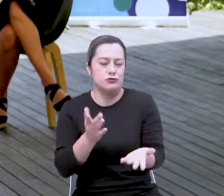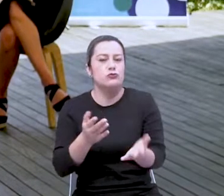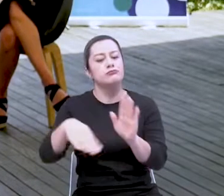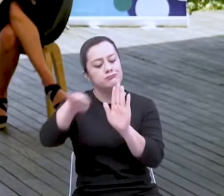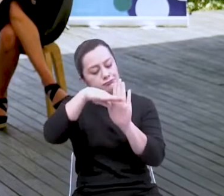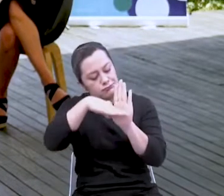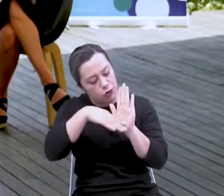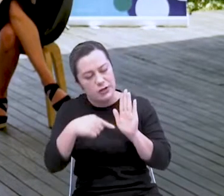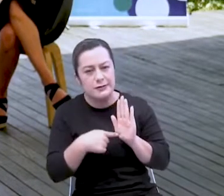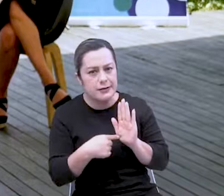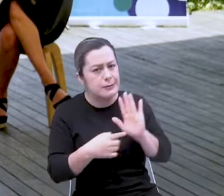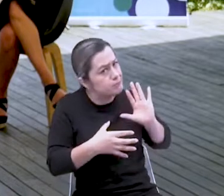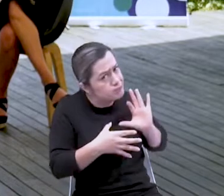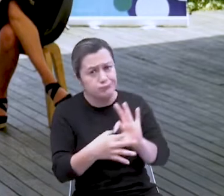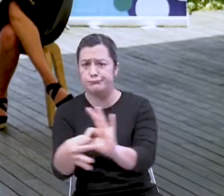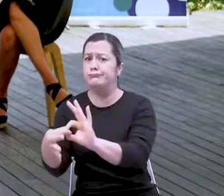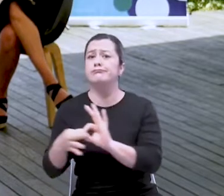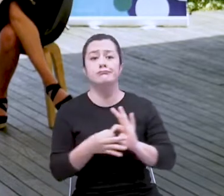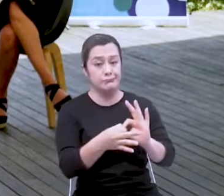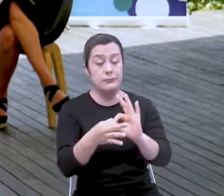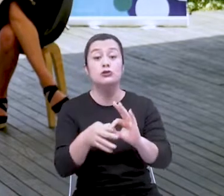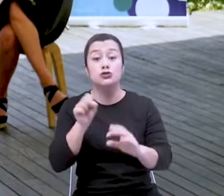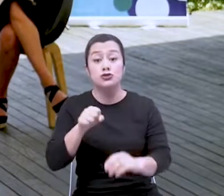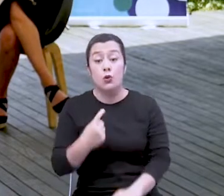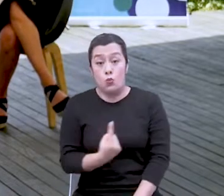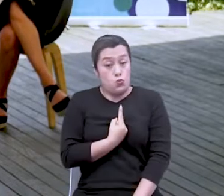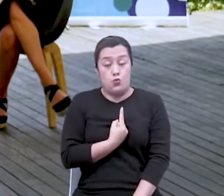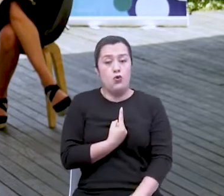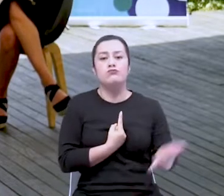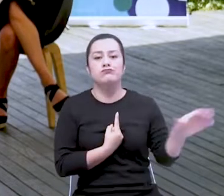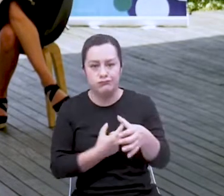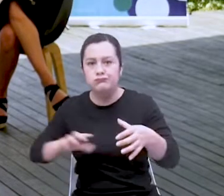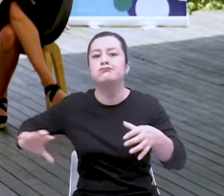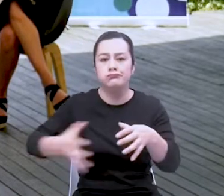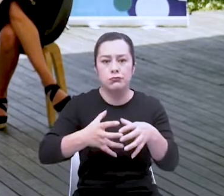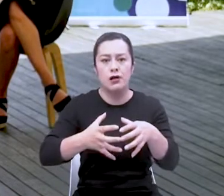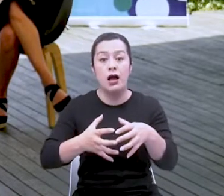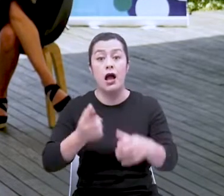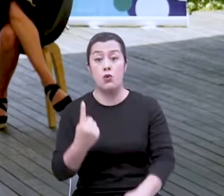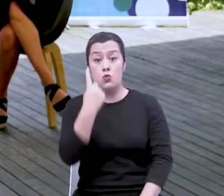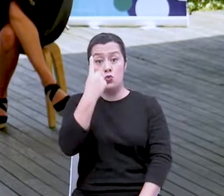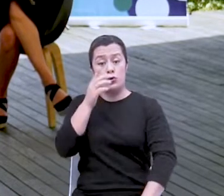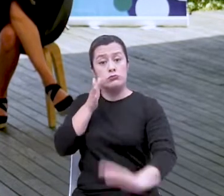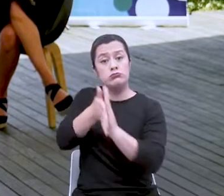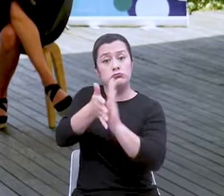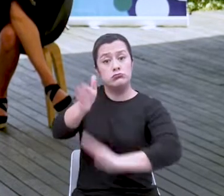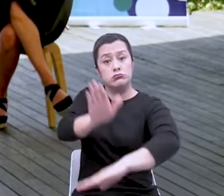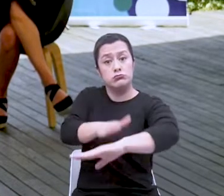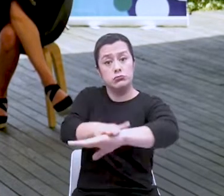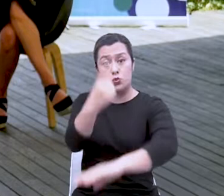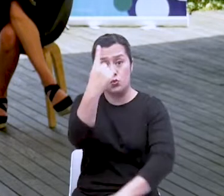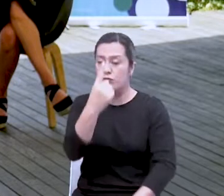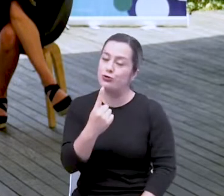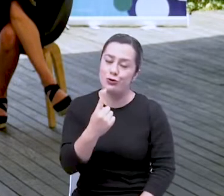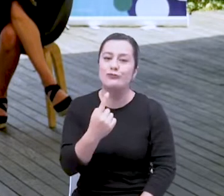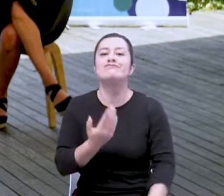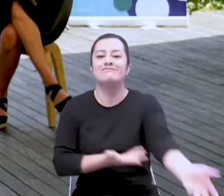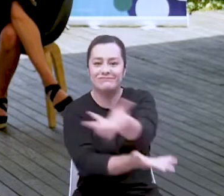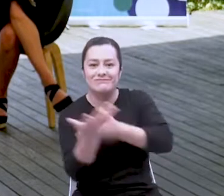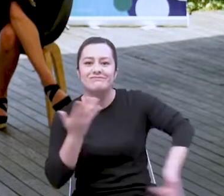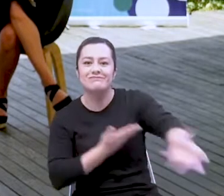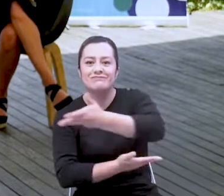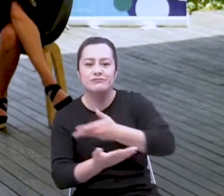está ligado, que hacemos equipo, que aquí nadie vino a imponer una sola versión, porque tenemos que construirla. Tenemos